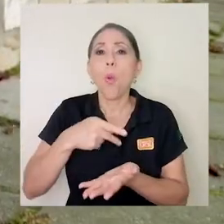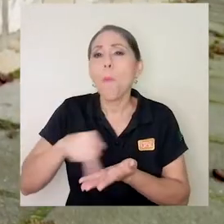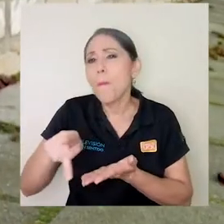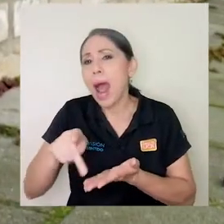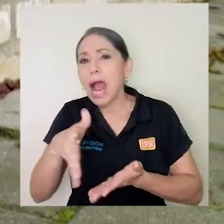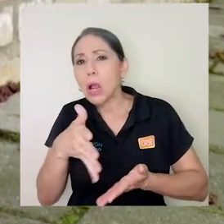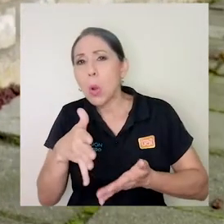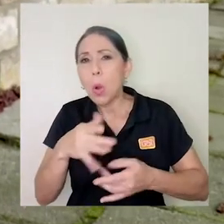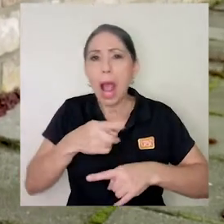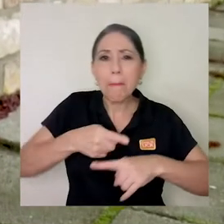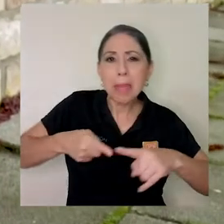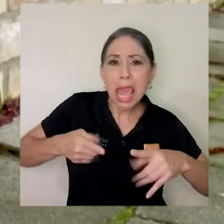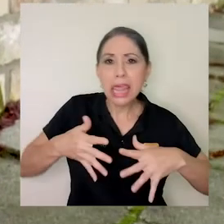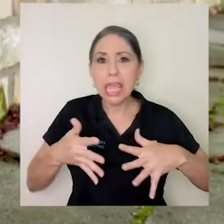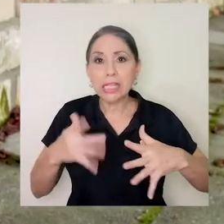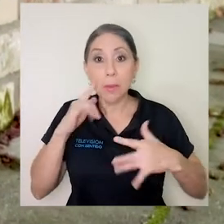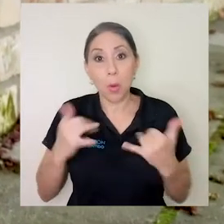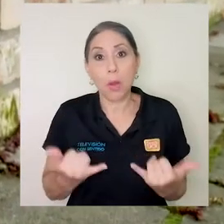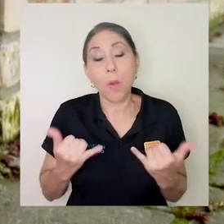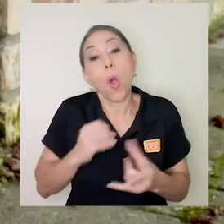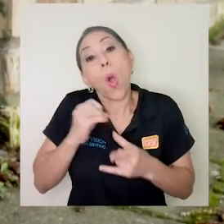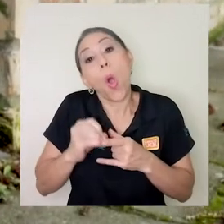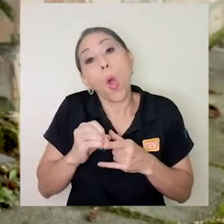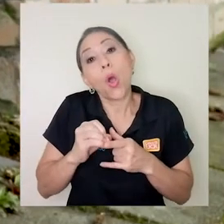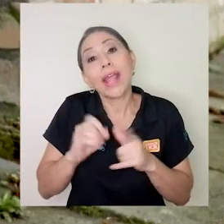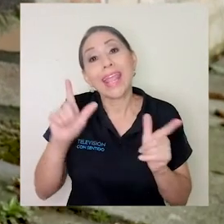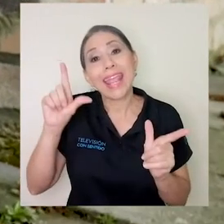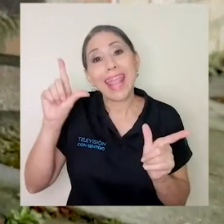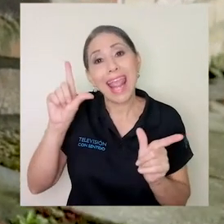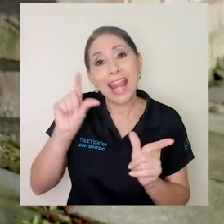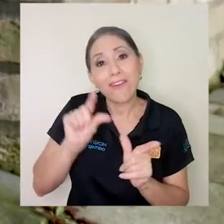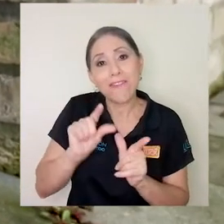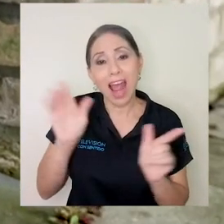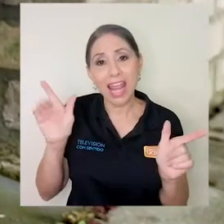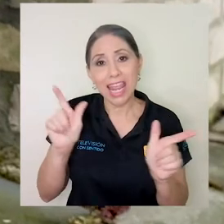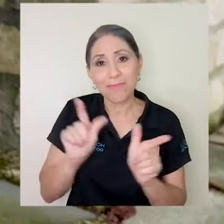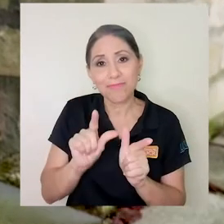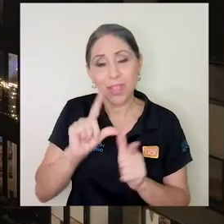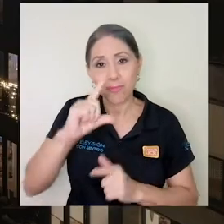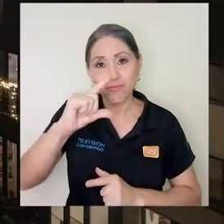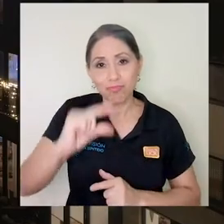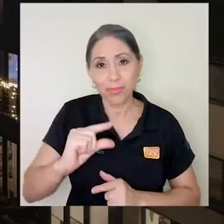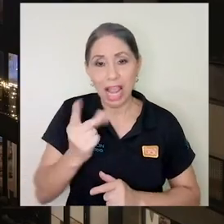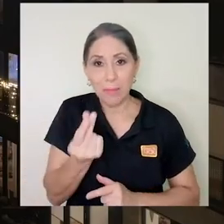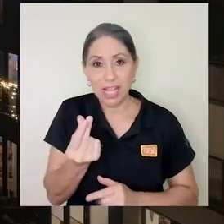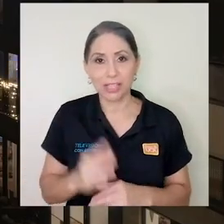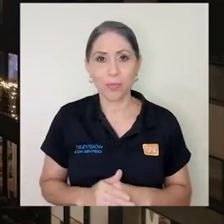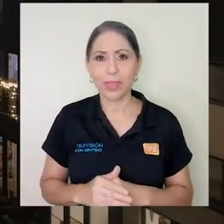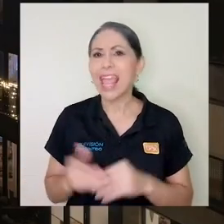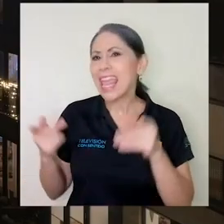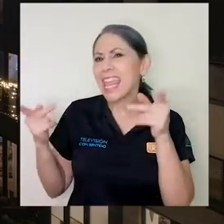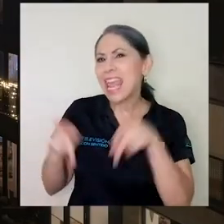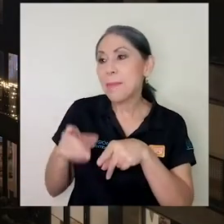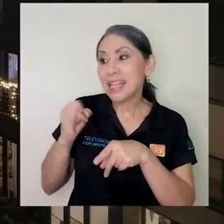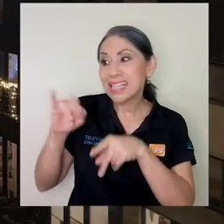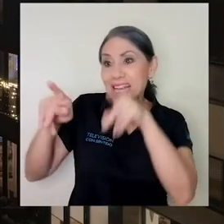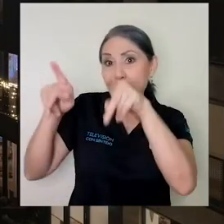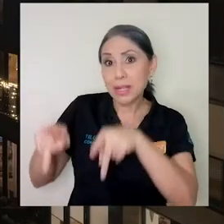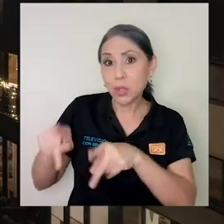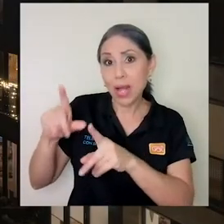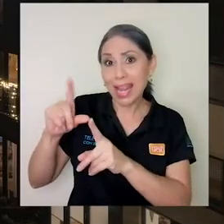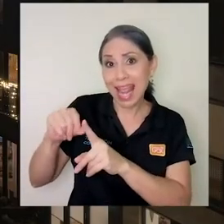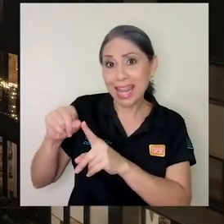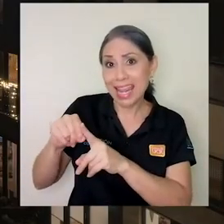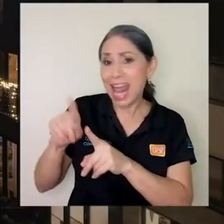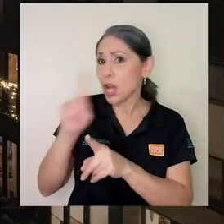a medias por el momento o inclusive que le rebaje el precio. ¿Qué pasa si el inquilino está incumpliendo